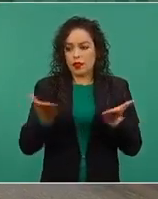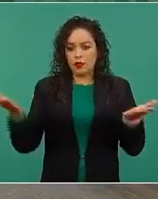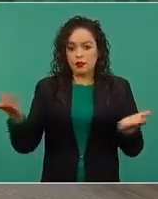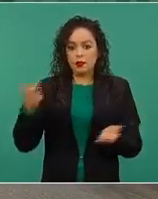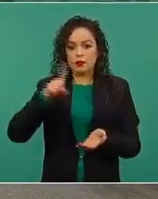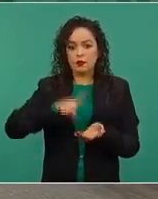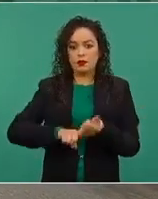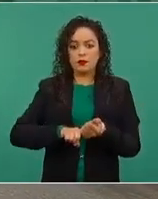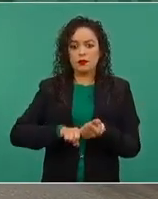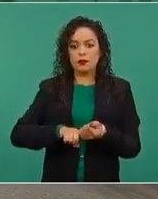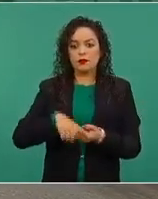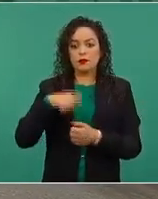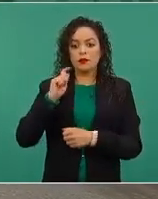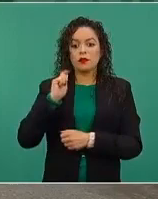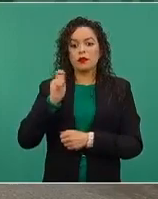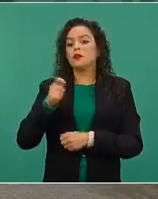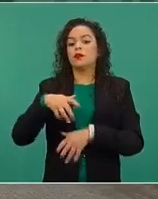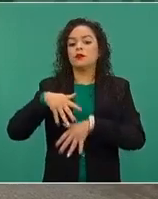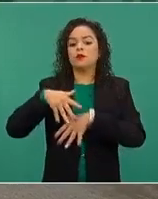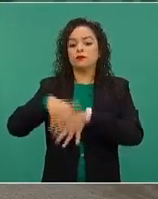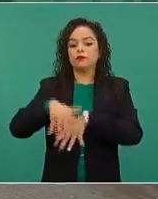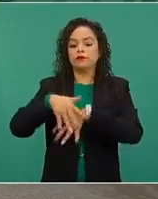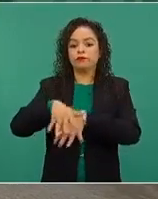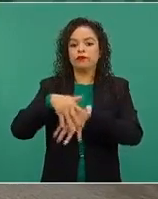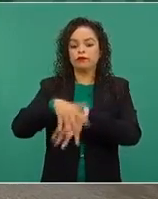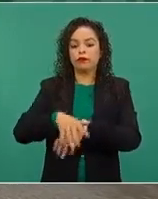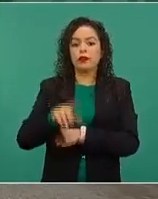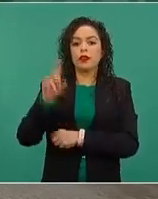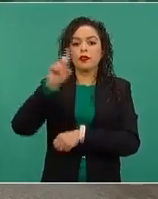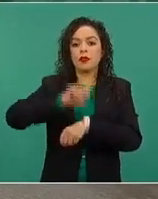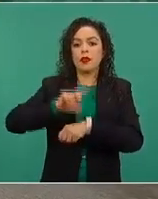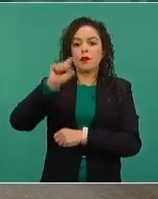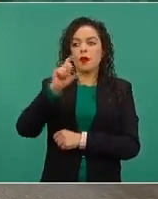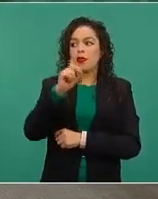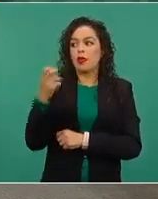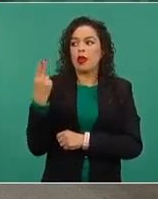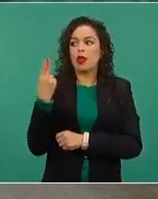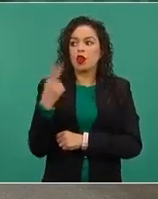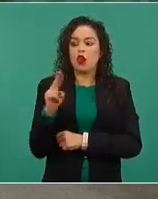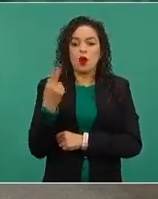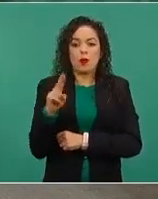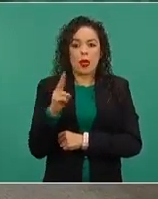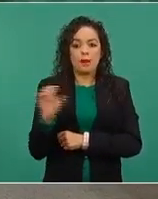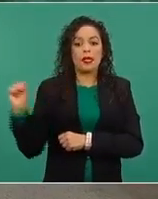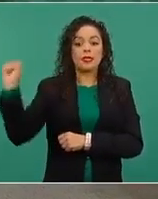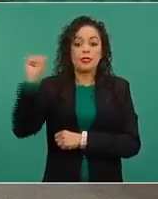militar el 20 de noviembre, el sábado.